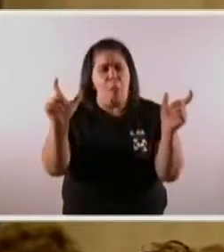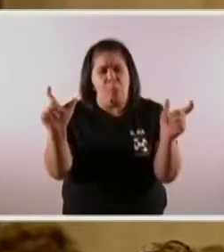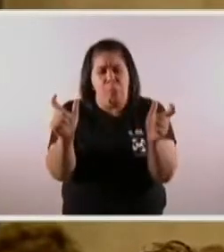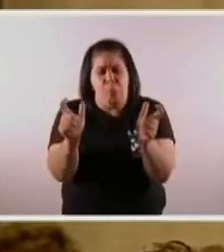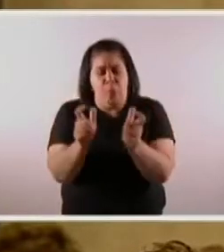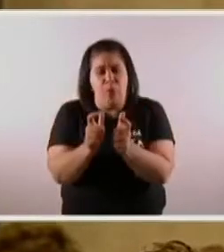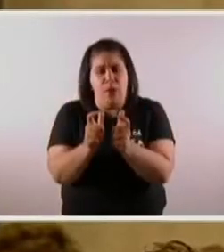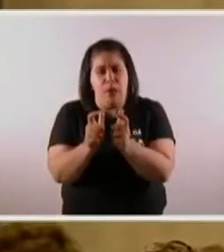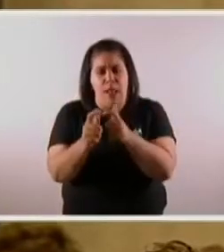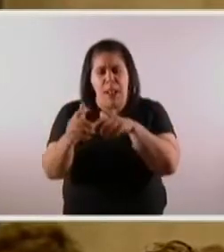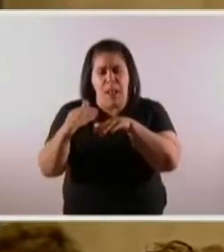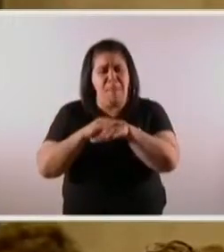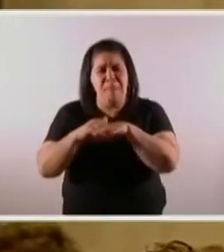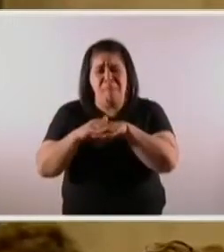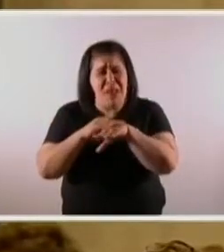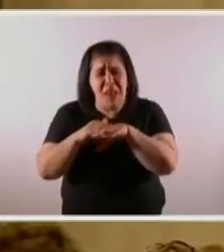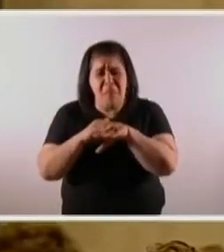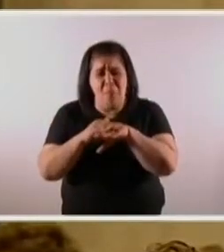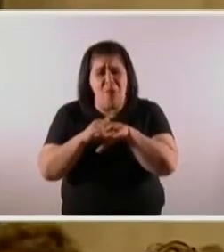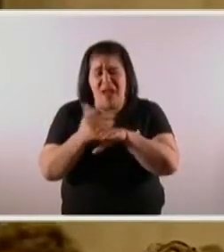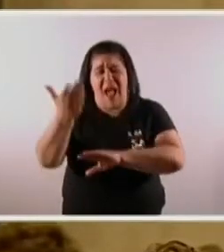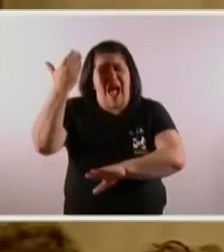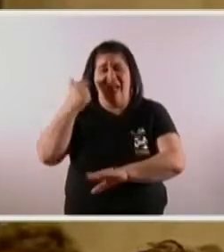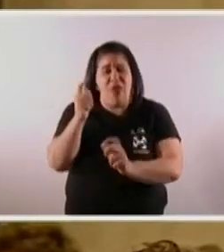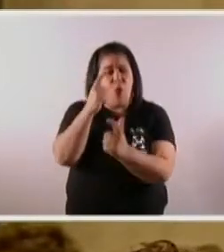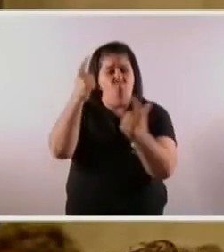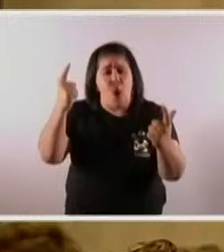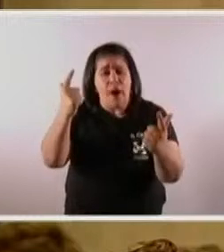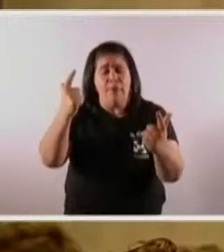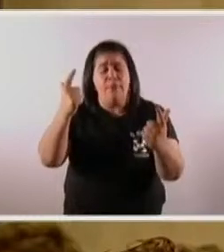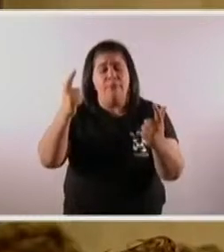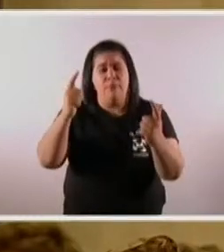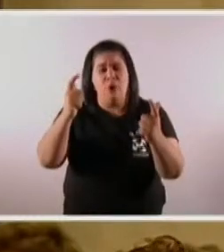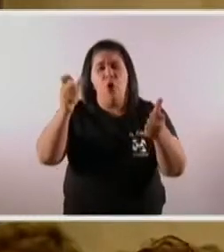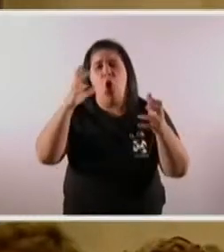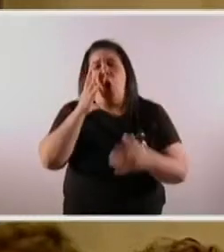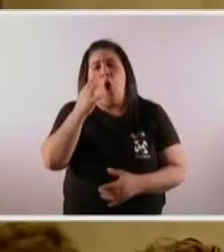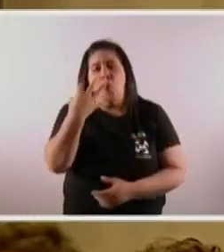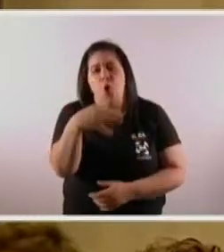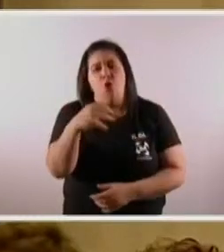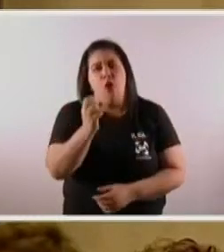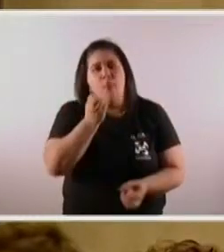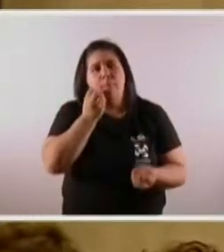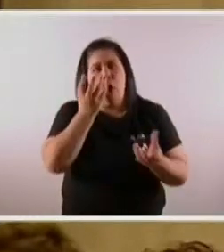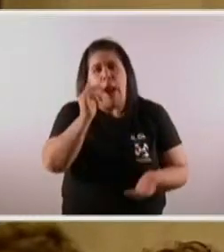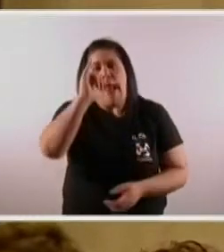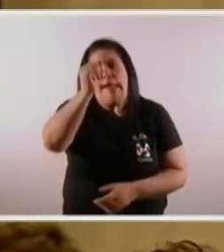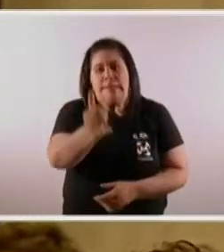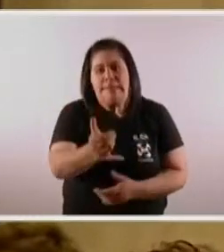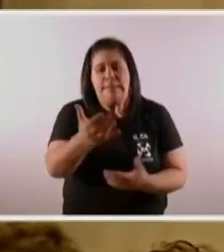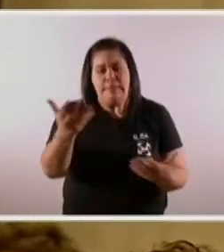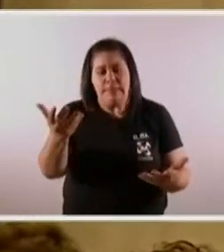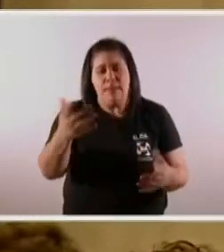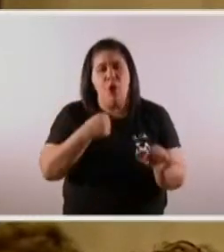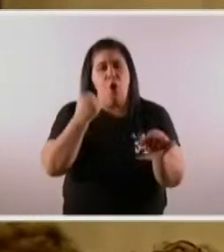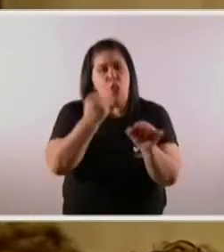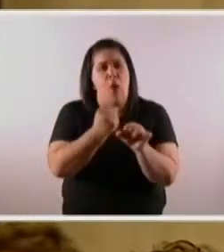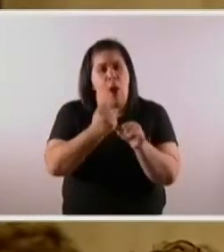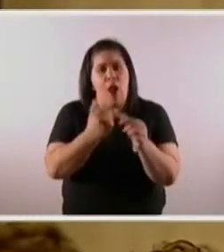mínimos que no se habían logrado en muchos años. Por supuesto que tenemos que seguir mejorando, pero se viene trabajando muy bien.